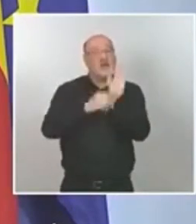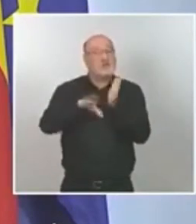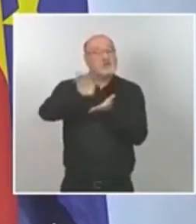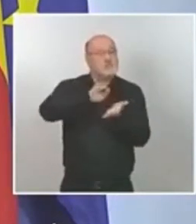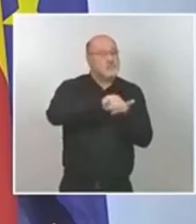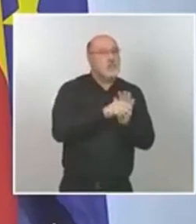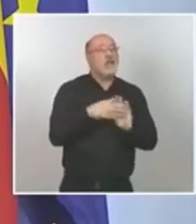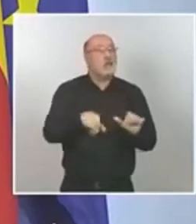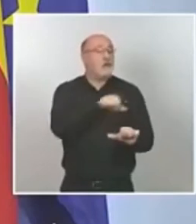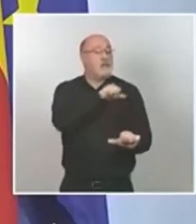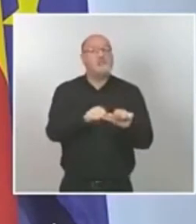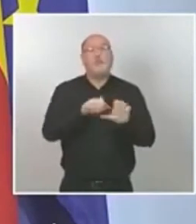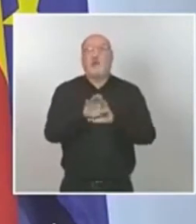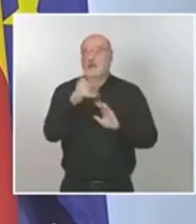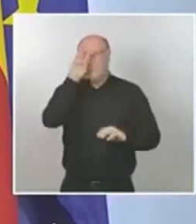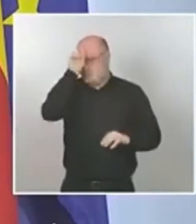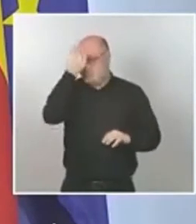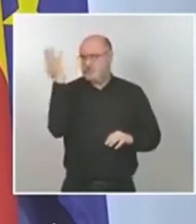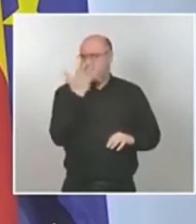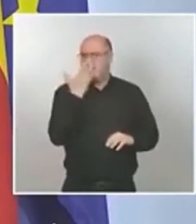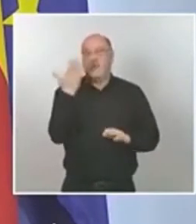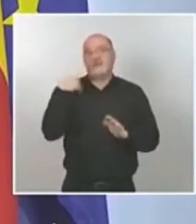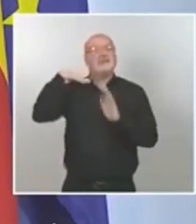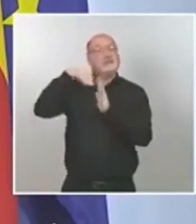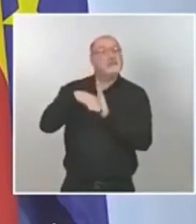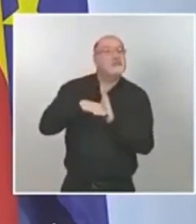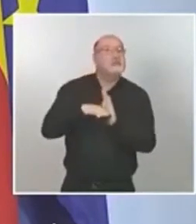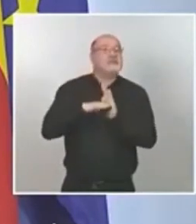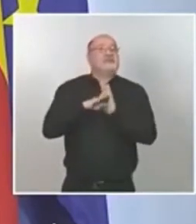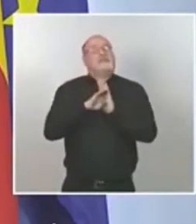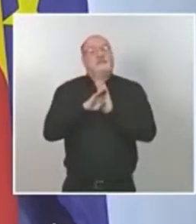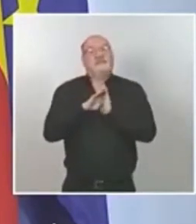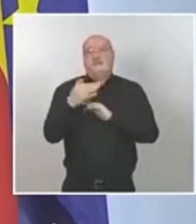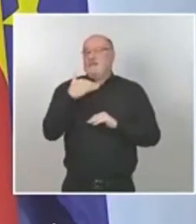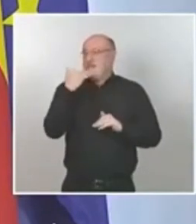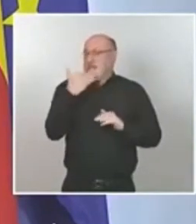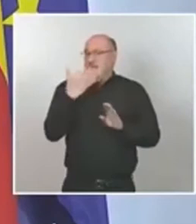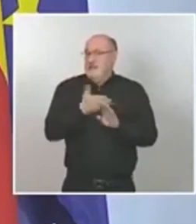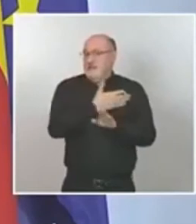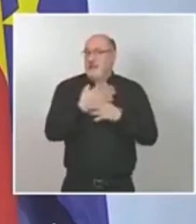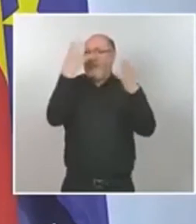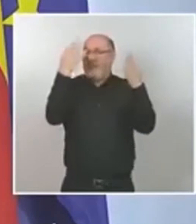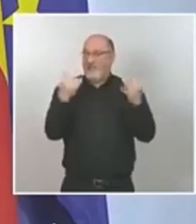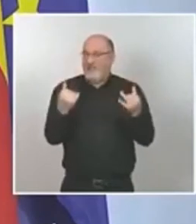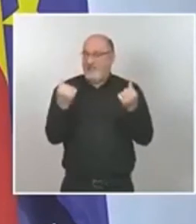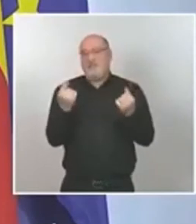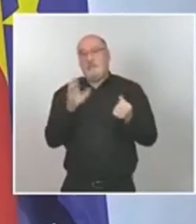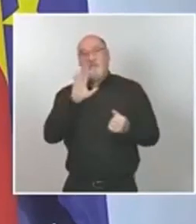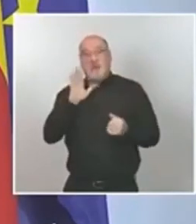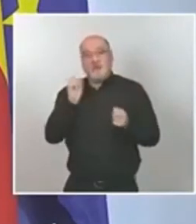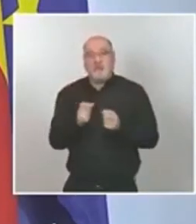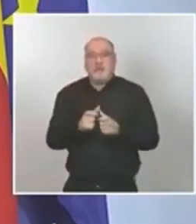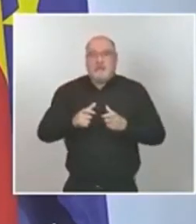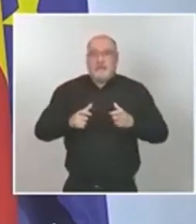preocupados por el cambio de tendencia que venimos observando pues alrededor de hace 10 días más o menos y